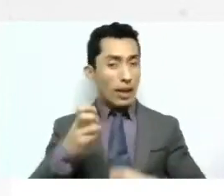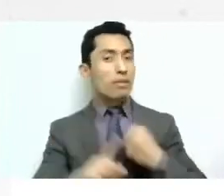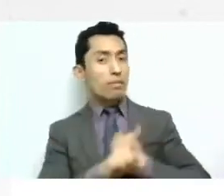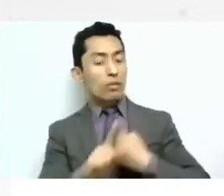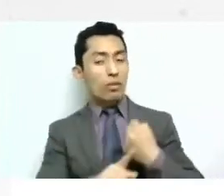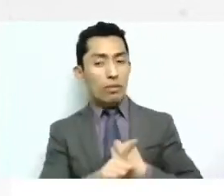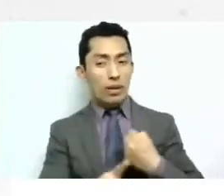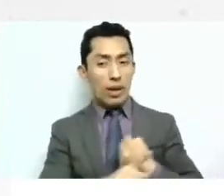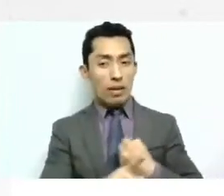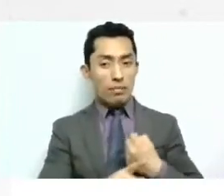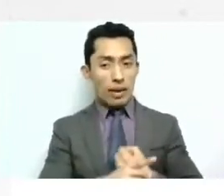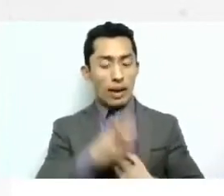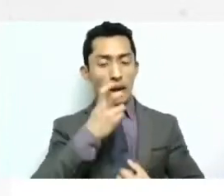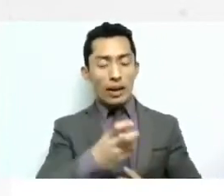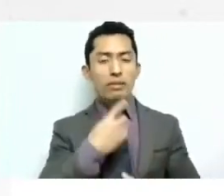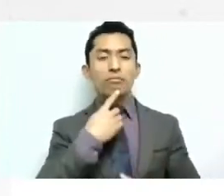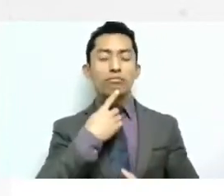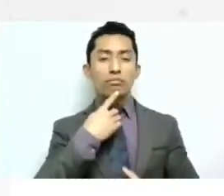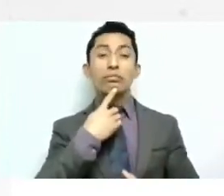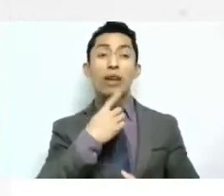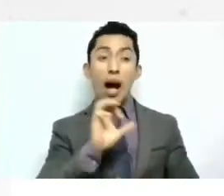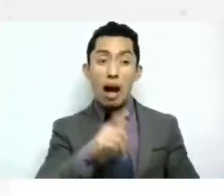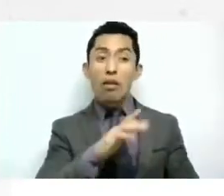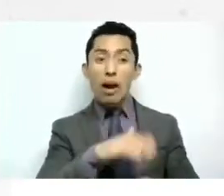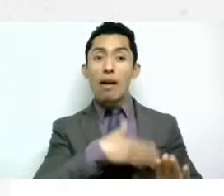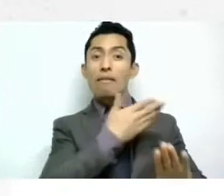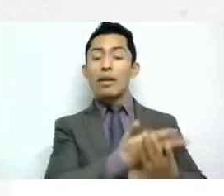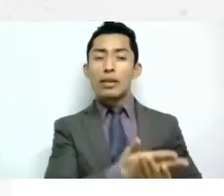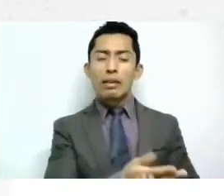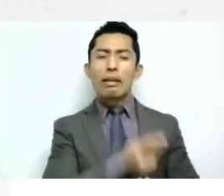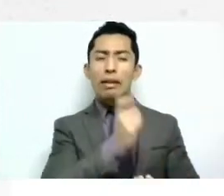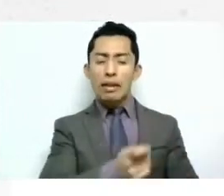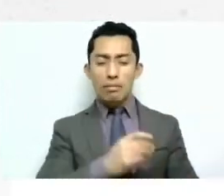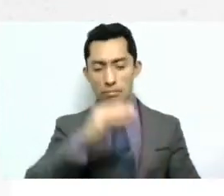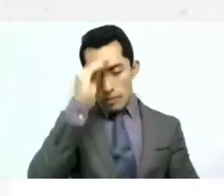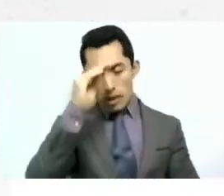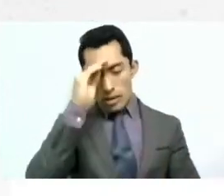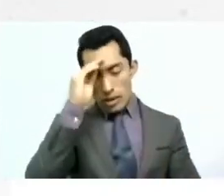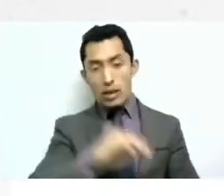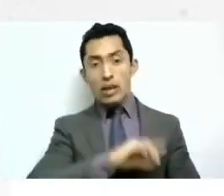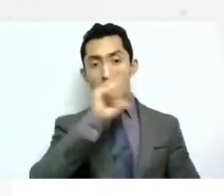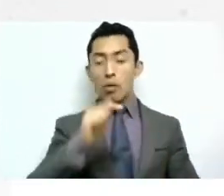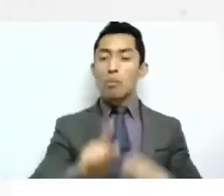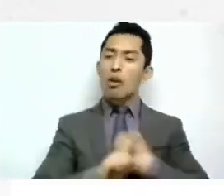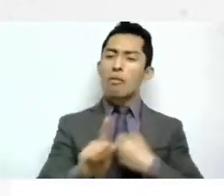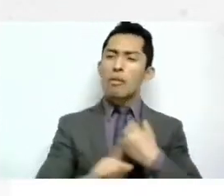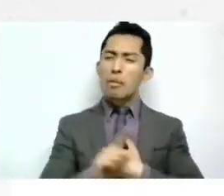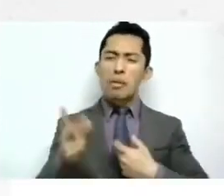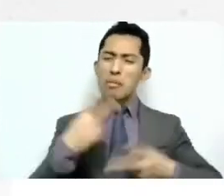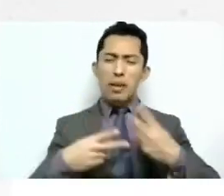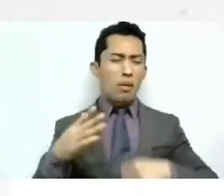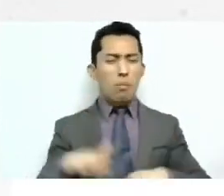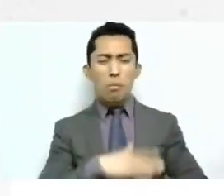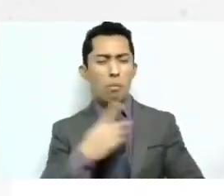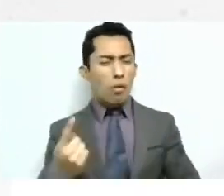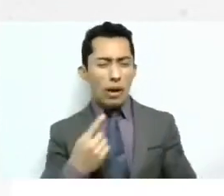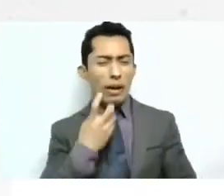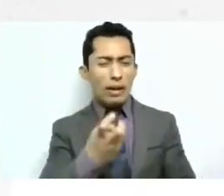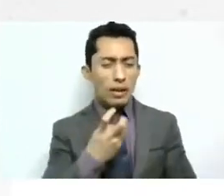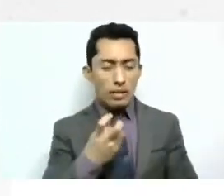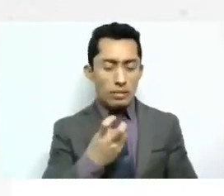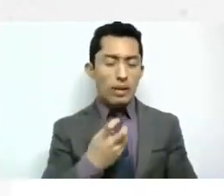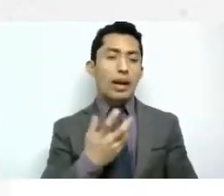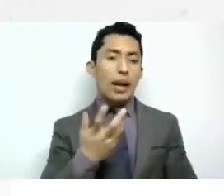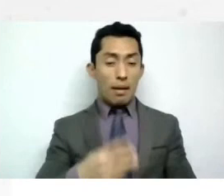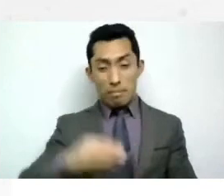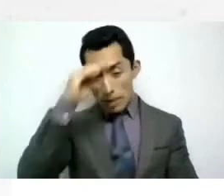como les está afectando y de dónde viene esa situación creo que esto esto ha